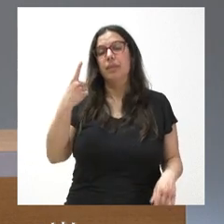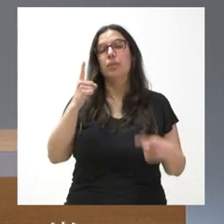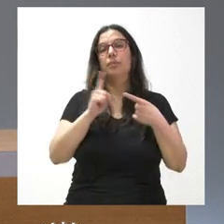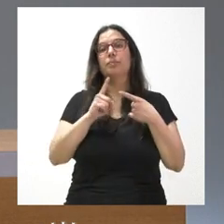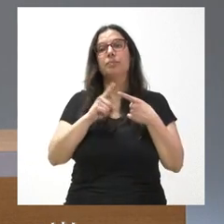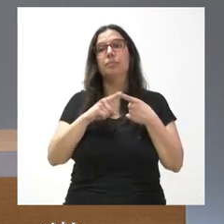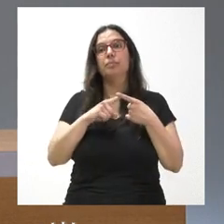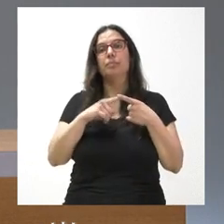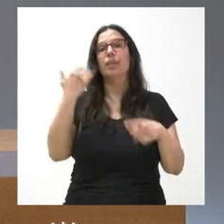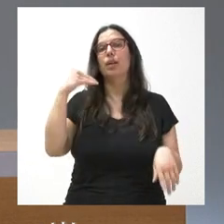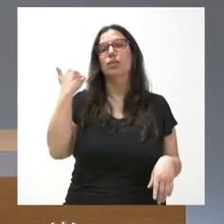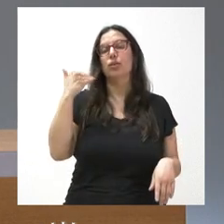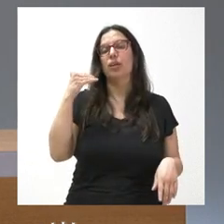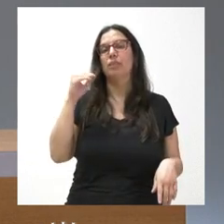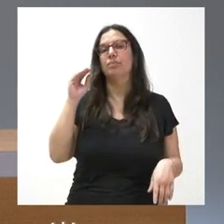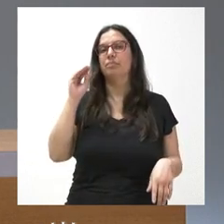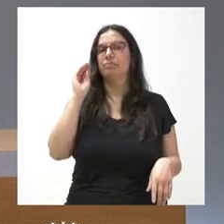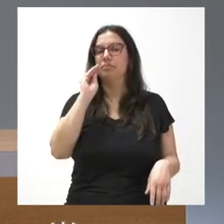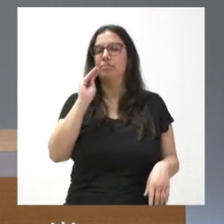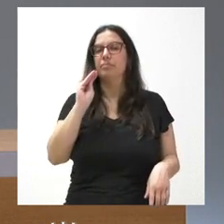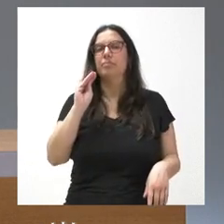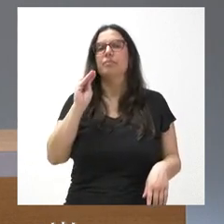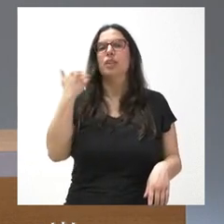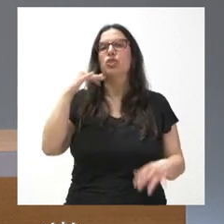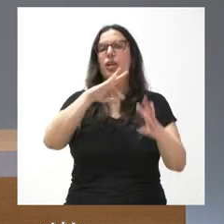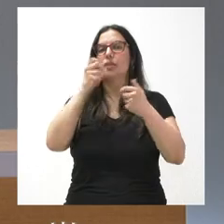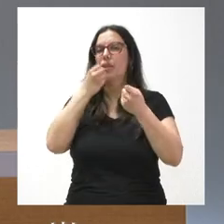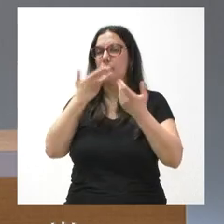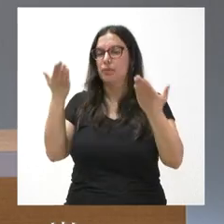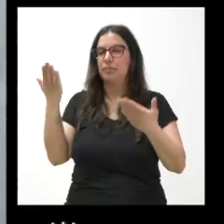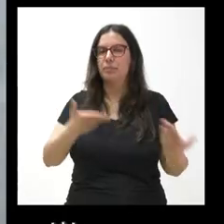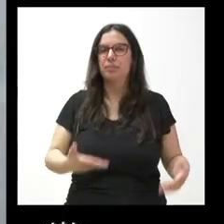hasta Soria. Encarna Muñoz, de Soria Noticias, cuando quieras, adelante.